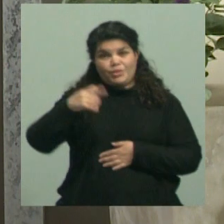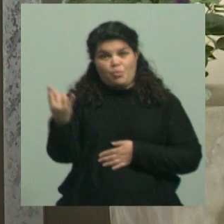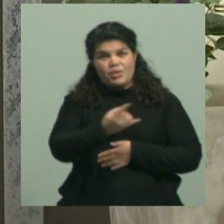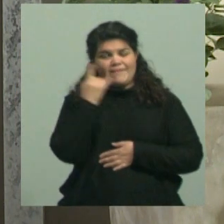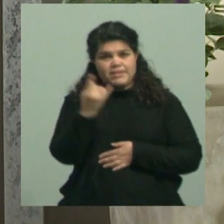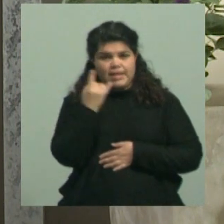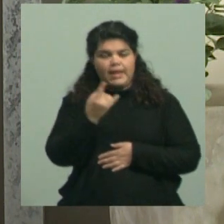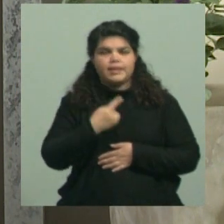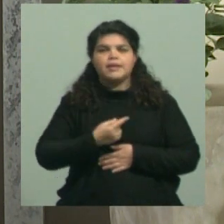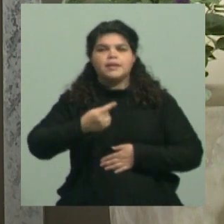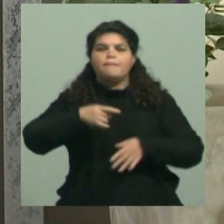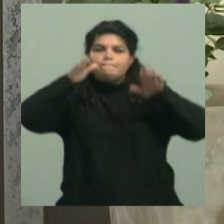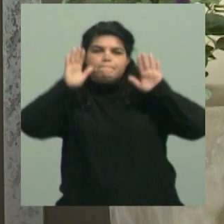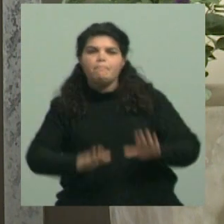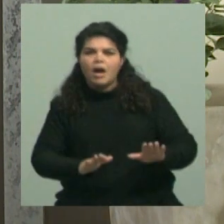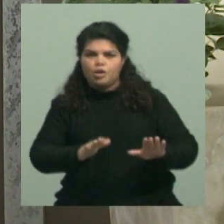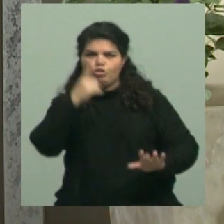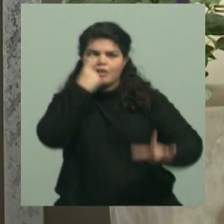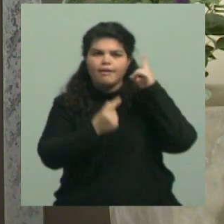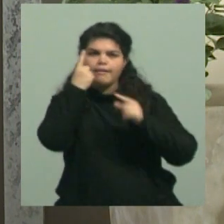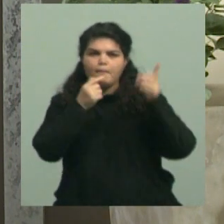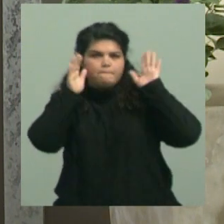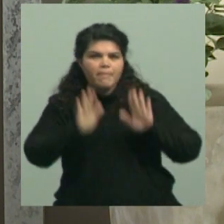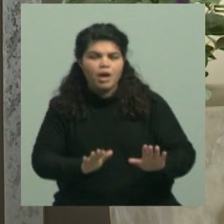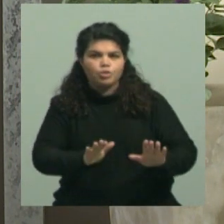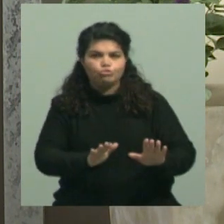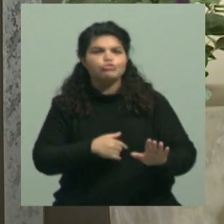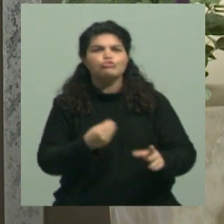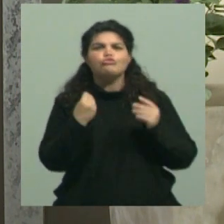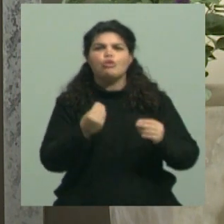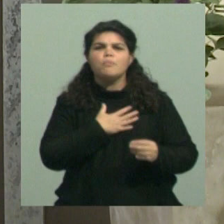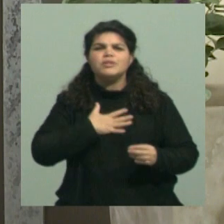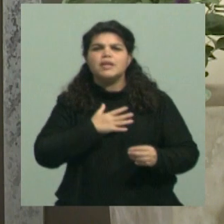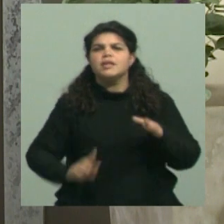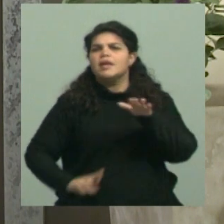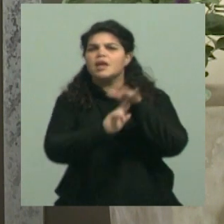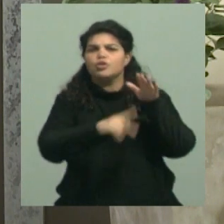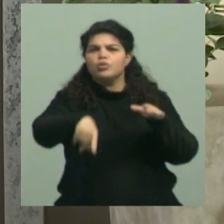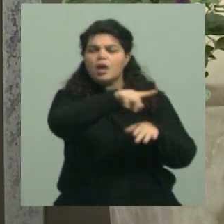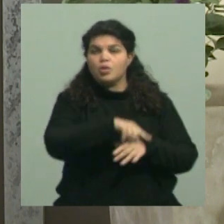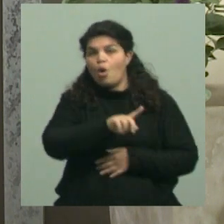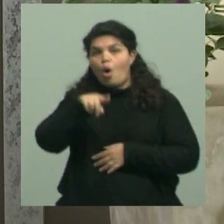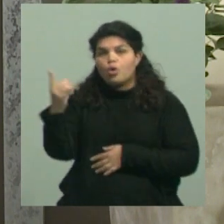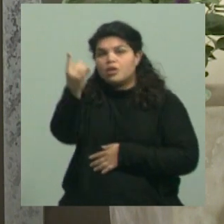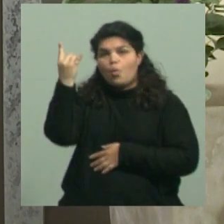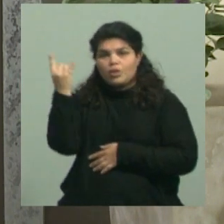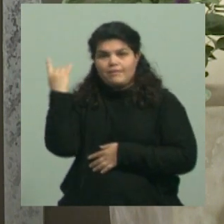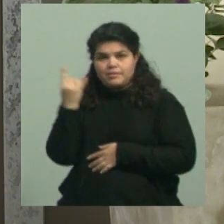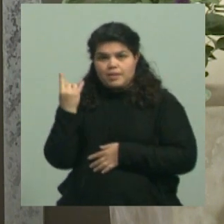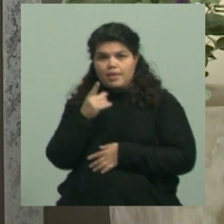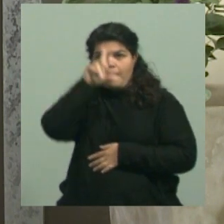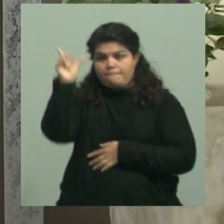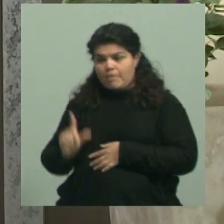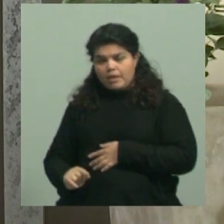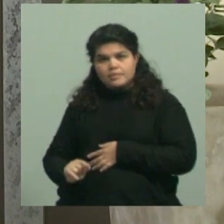de fuerza? Digo, teniendo en cuenta que si uno ve el reflejo de otras universidades en el país, hubo un alto acatamiento. ¿Cómo es la lectura que hacen ustedes